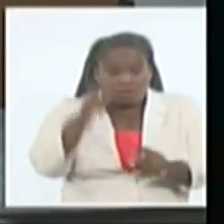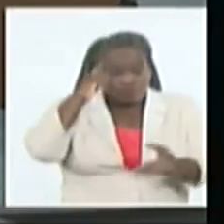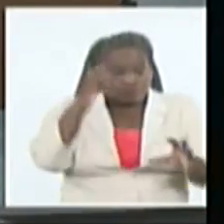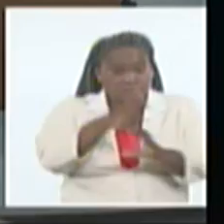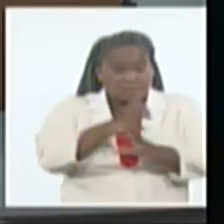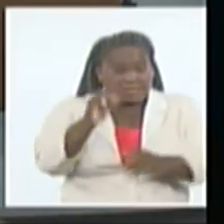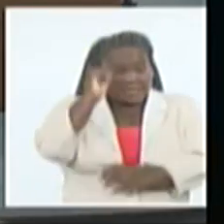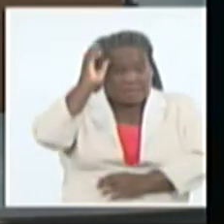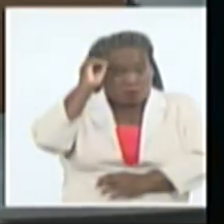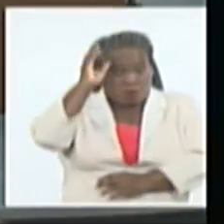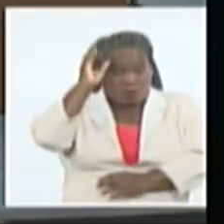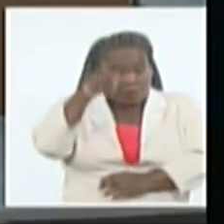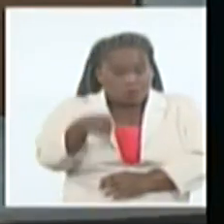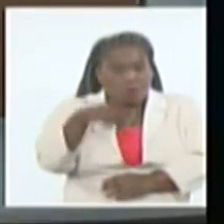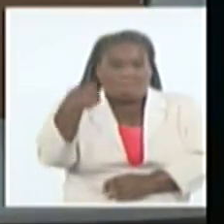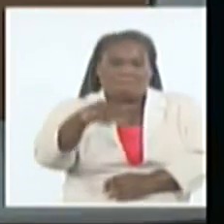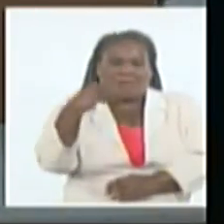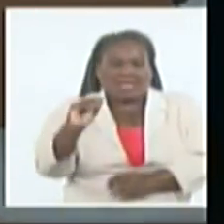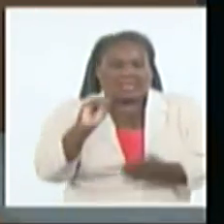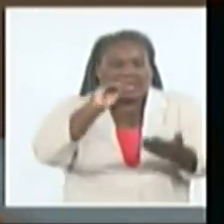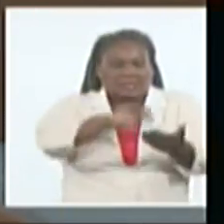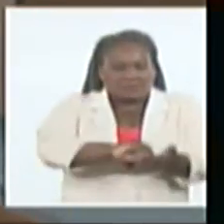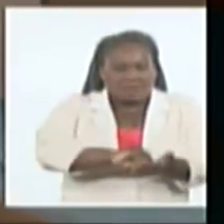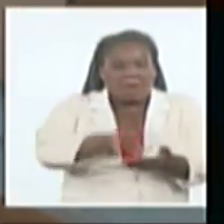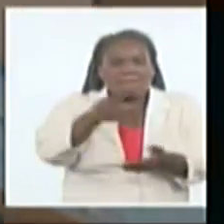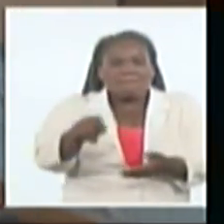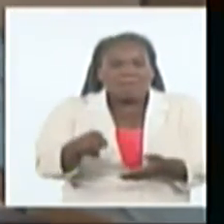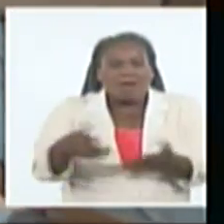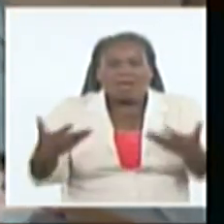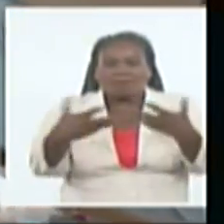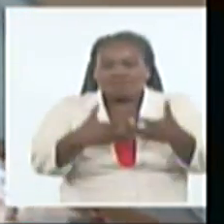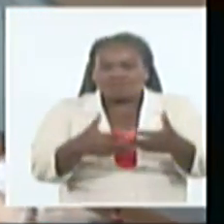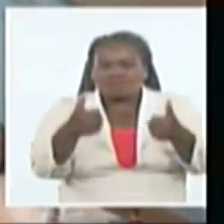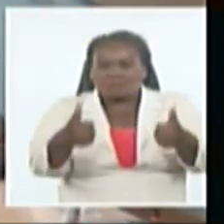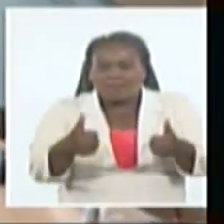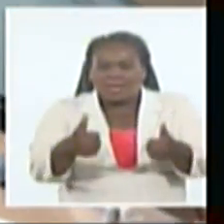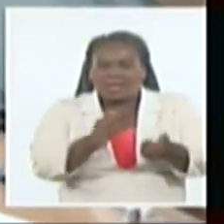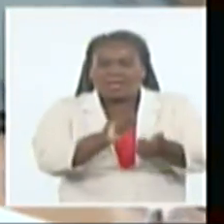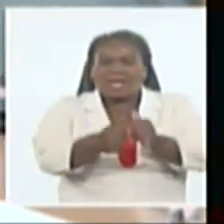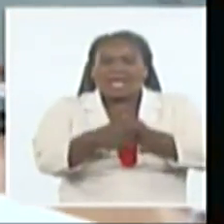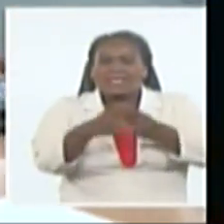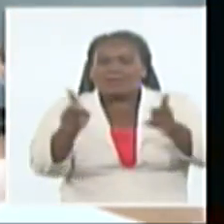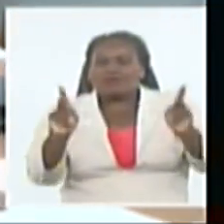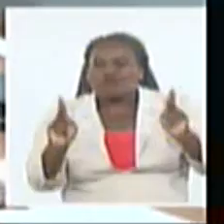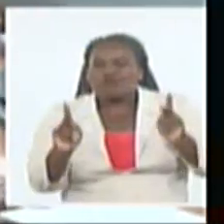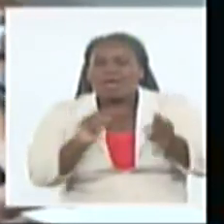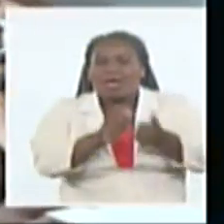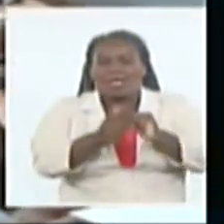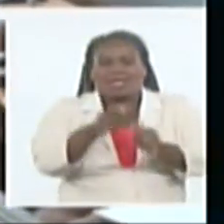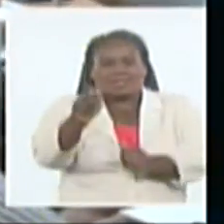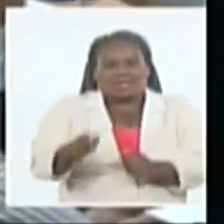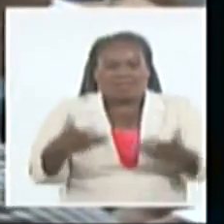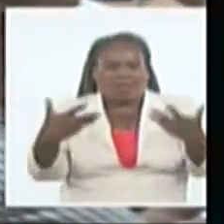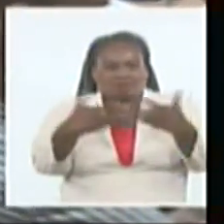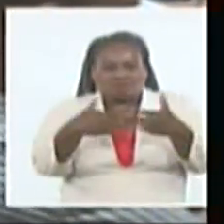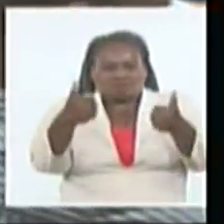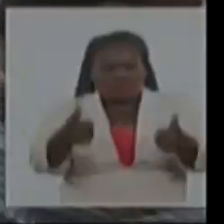innovación para la formación integral de profesionales y atletas de alta calidad. Talía González, Sistema Informativo de la Televisión Cubana.